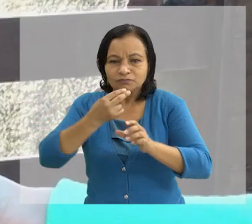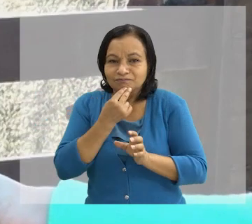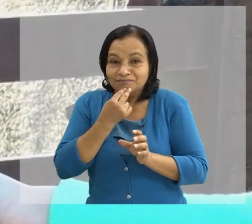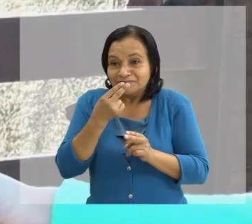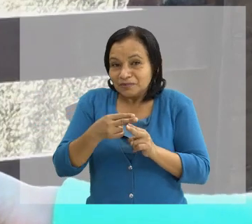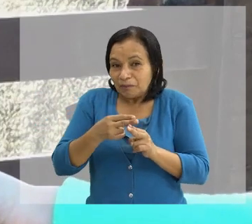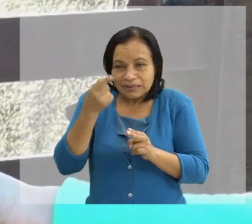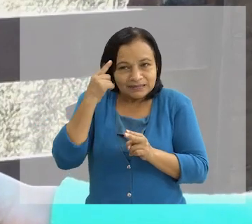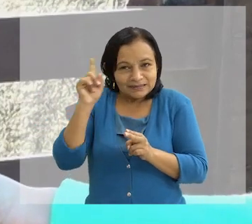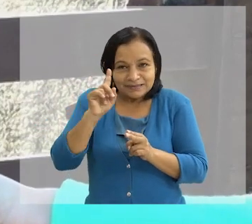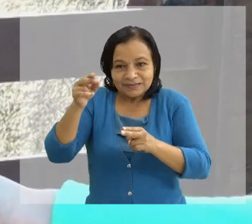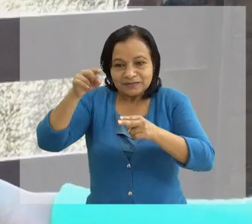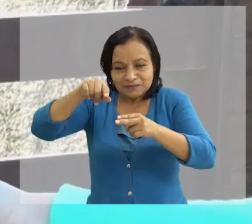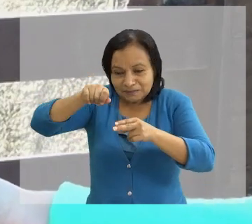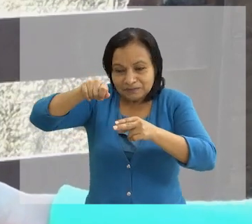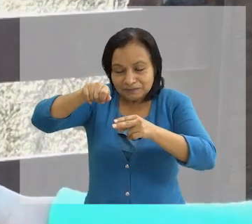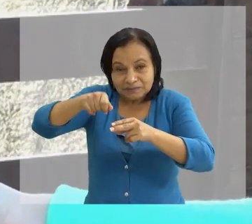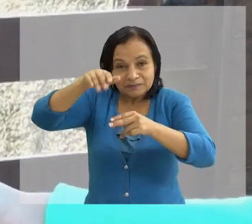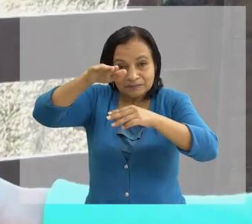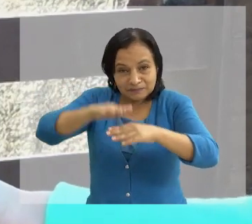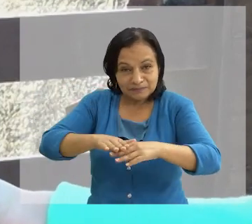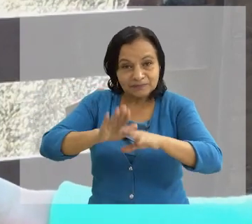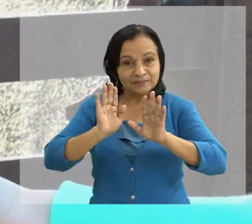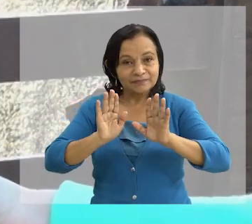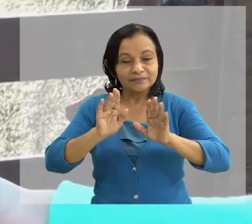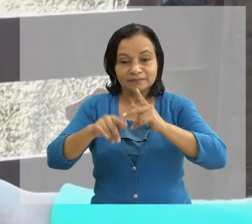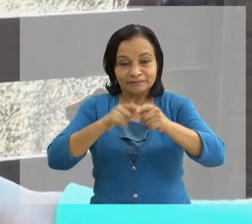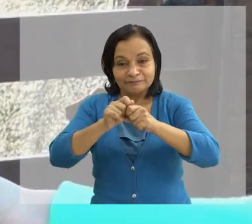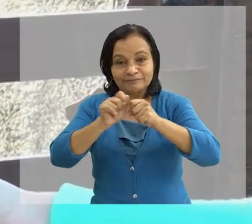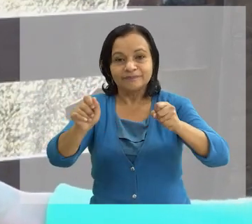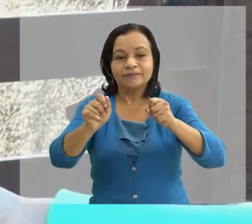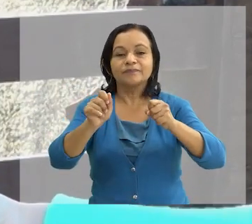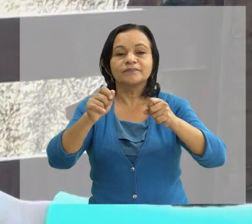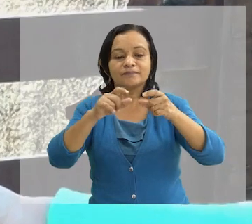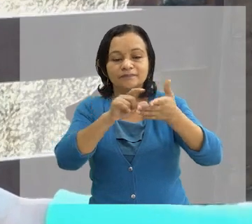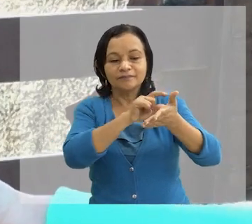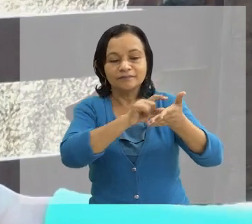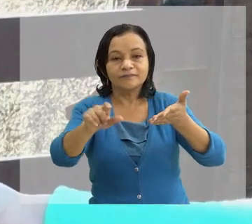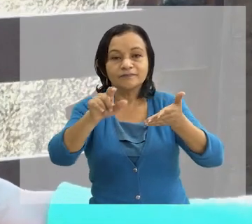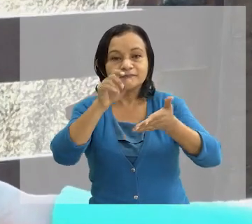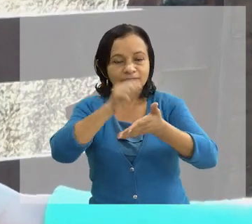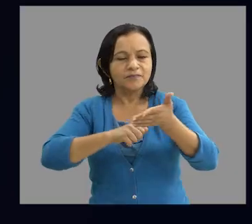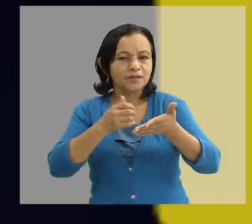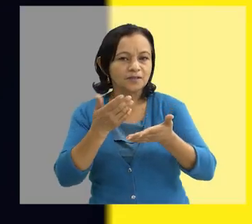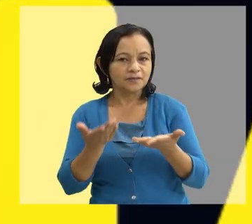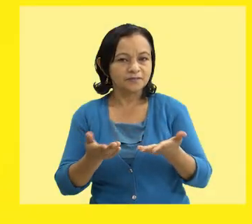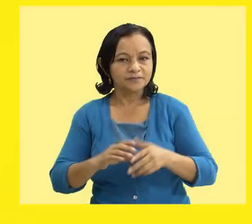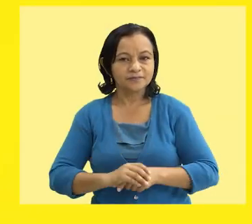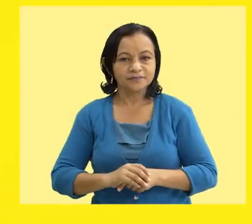se llaman, unos tornillos que eso amarra con la madera, más confiable.